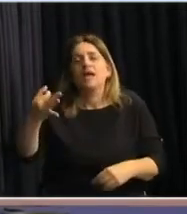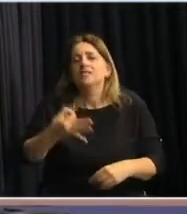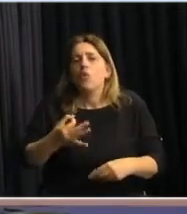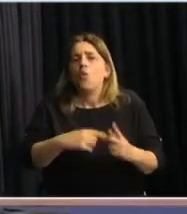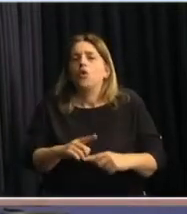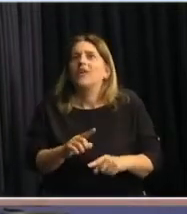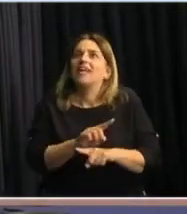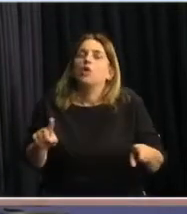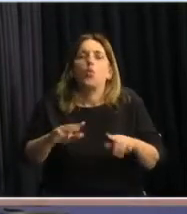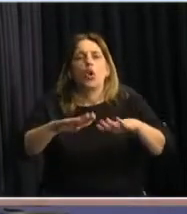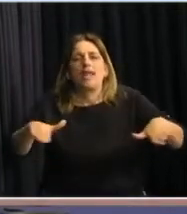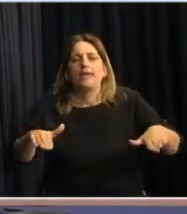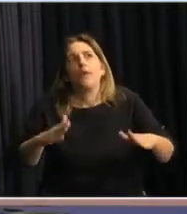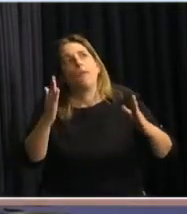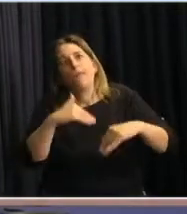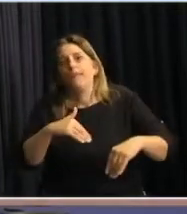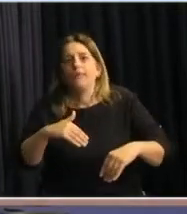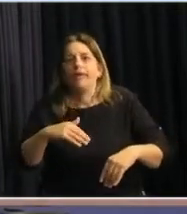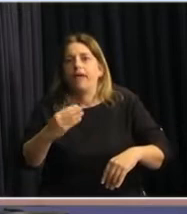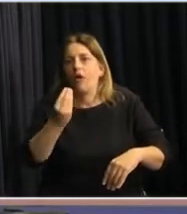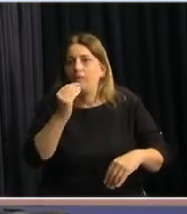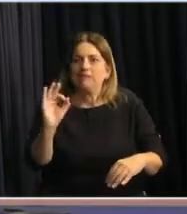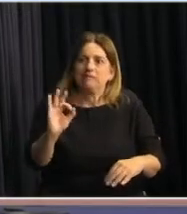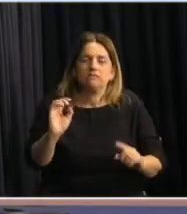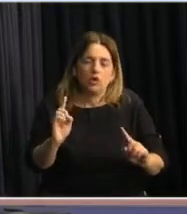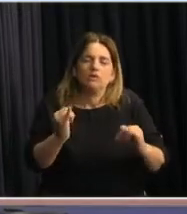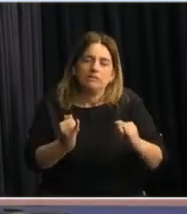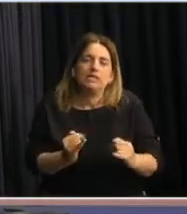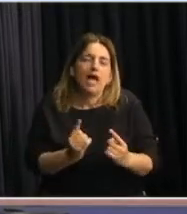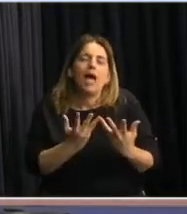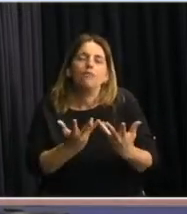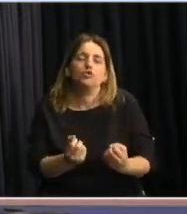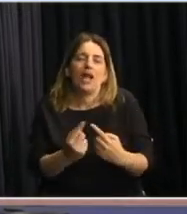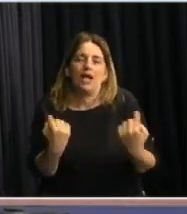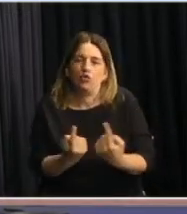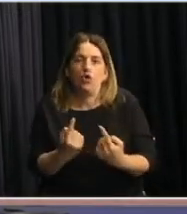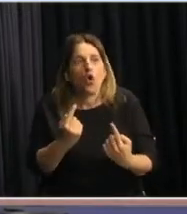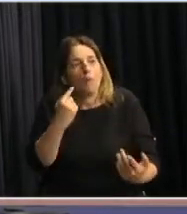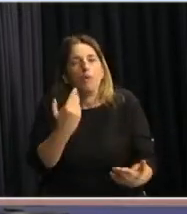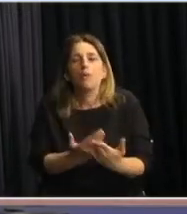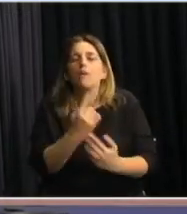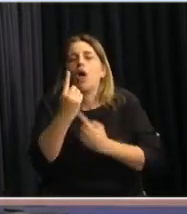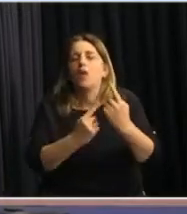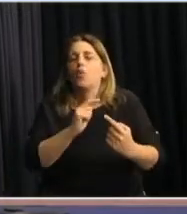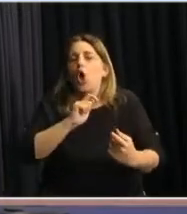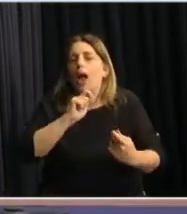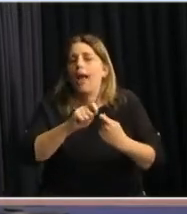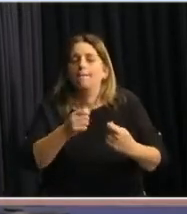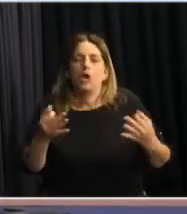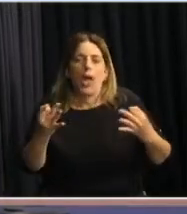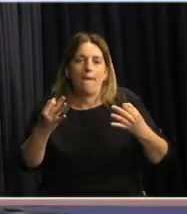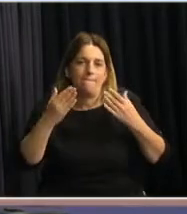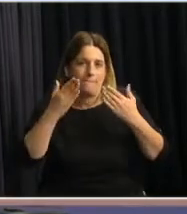que ningún niño puede quedar atrás, es que hemos revisado y hoy vamos a proponer algunos cambios específicos